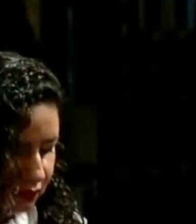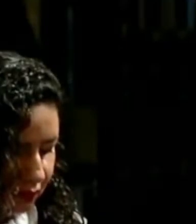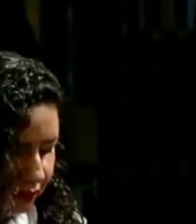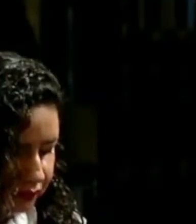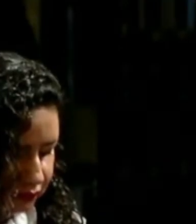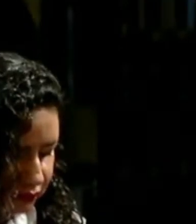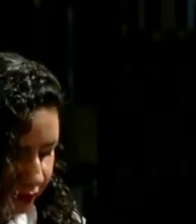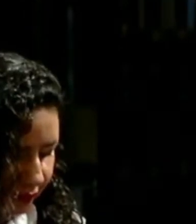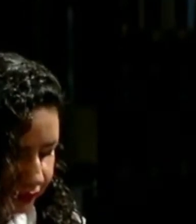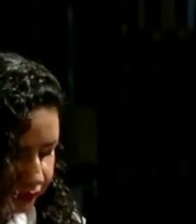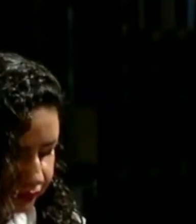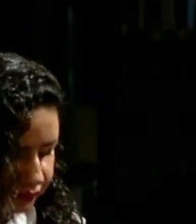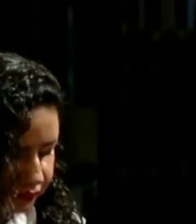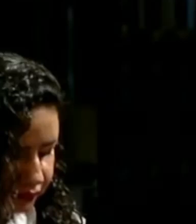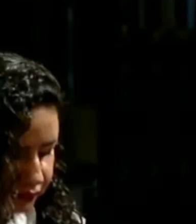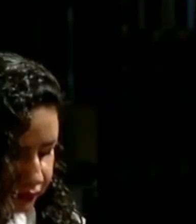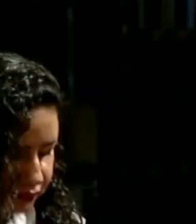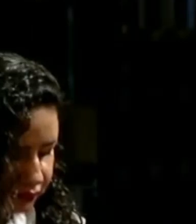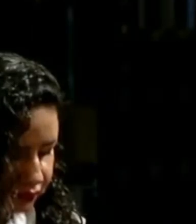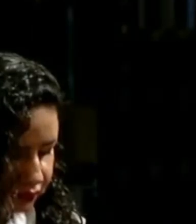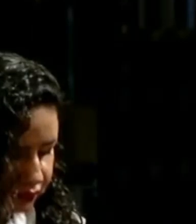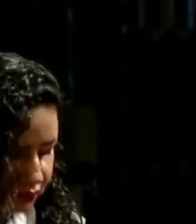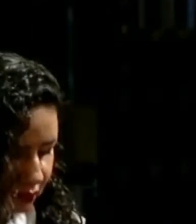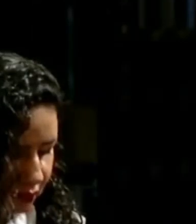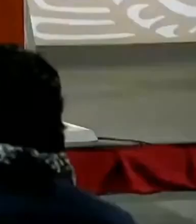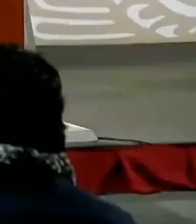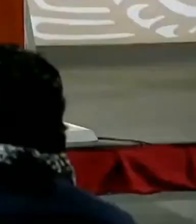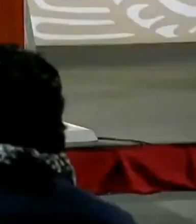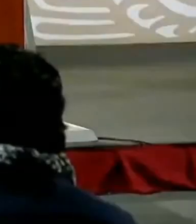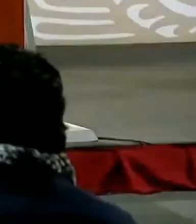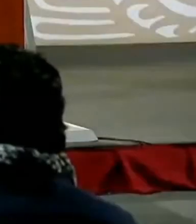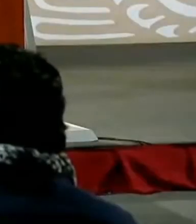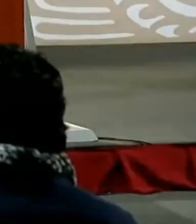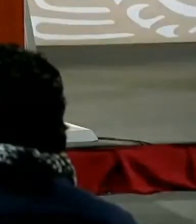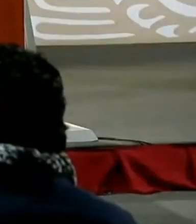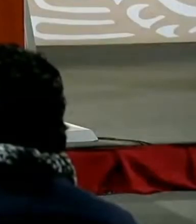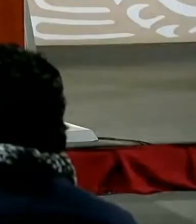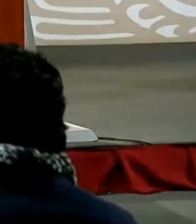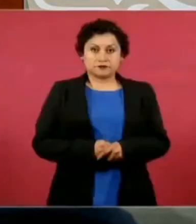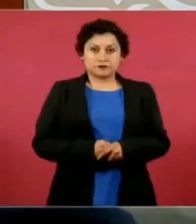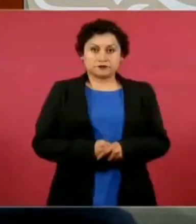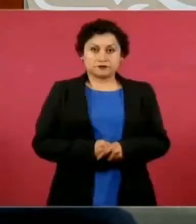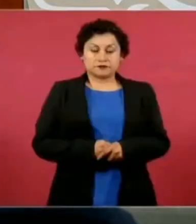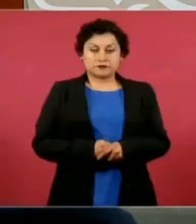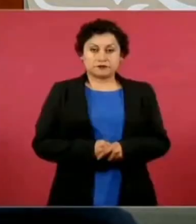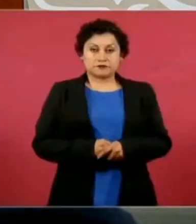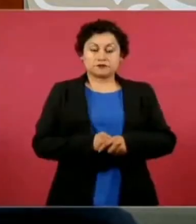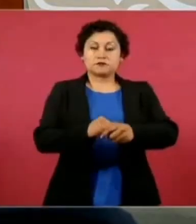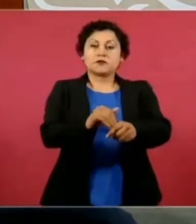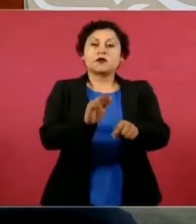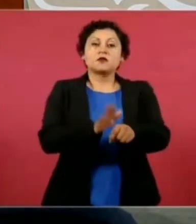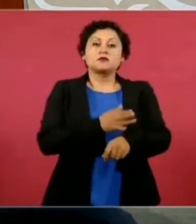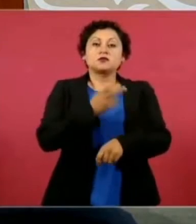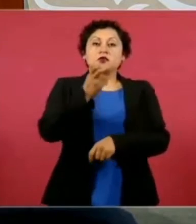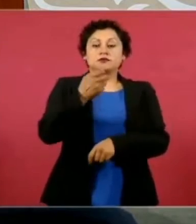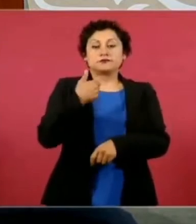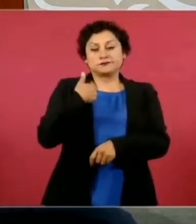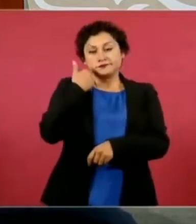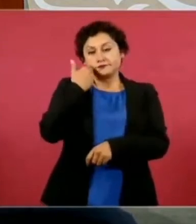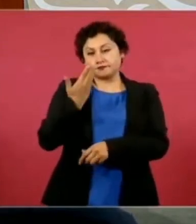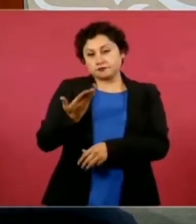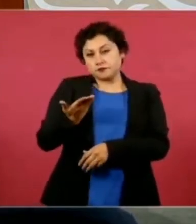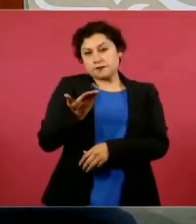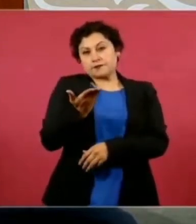pensando en cómo hacer periodismo de verdad. Y en este sentido sí le quisiera pedir un exhorto de su parte